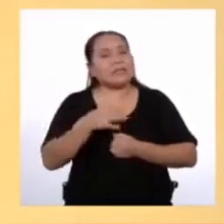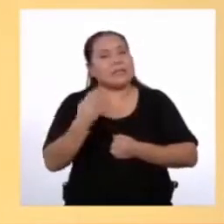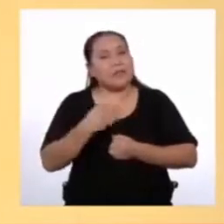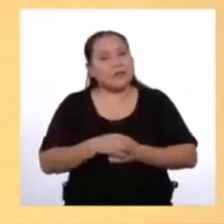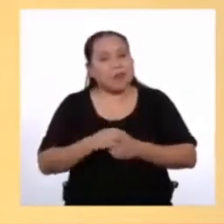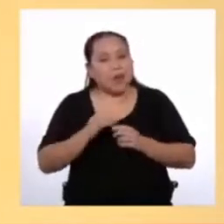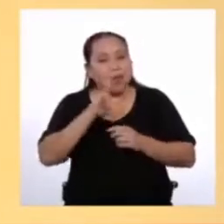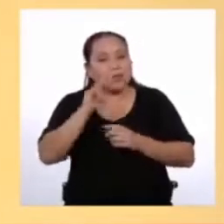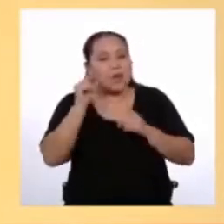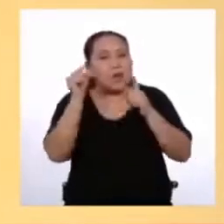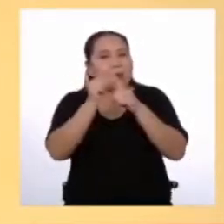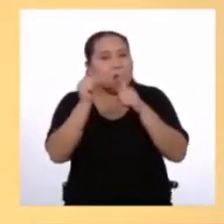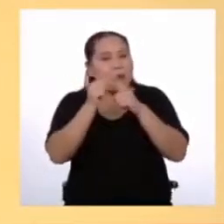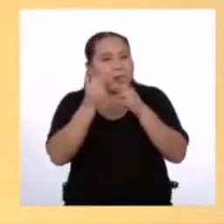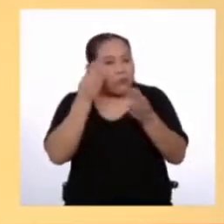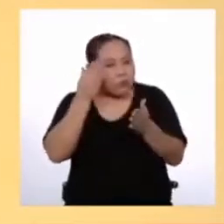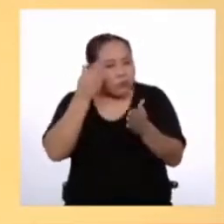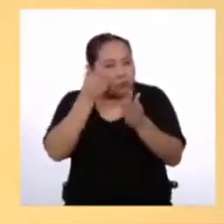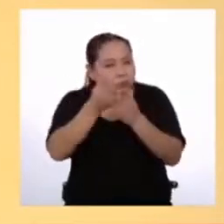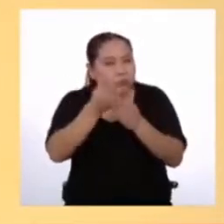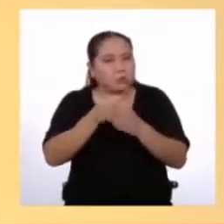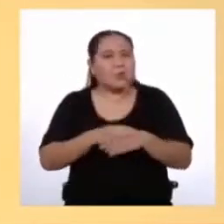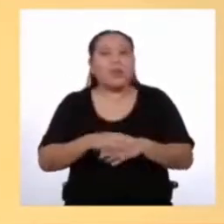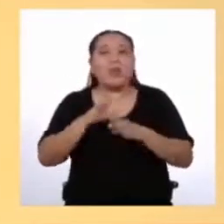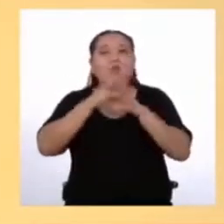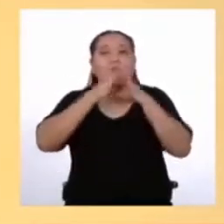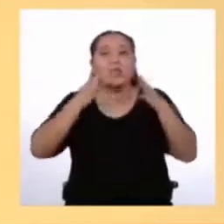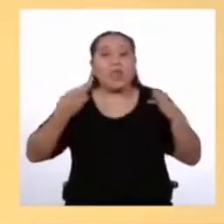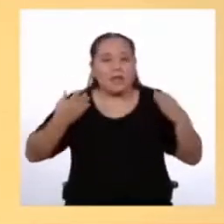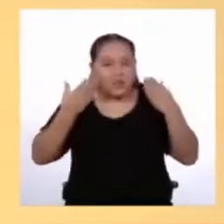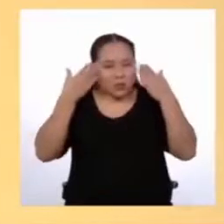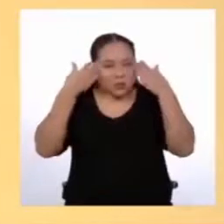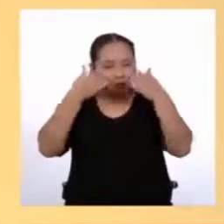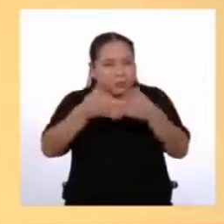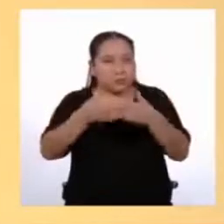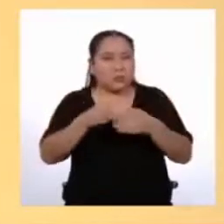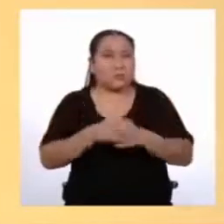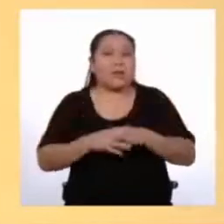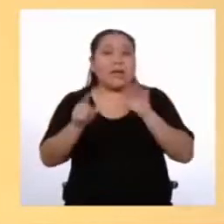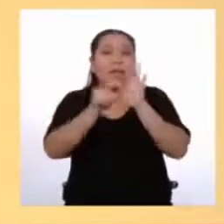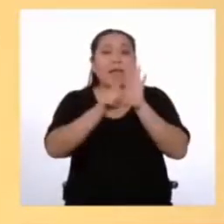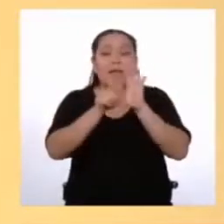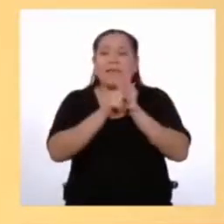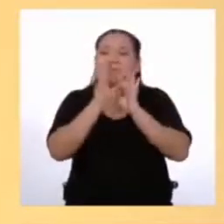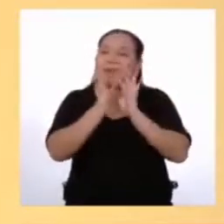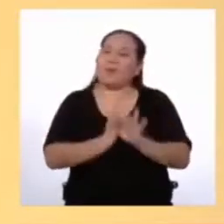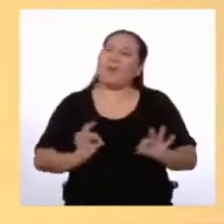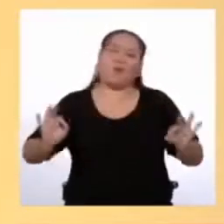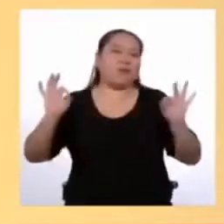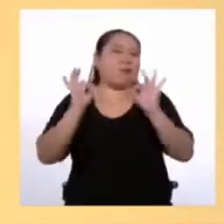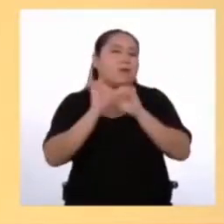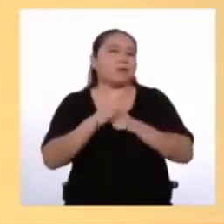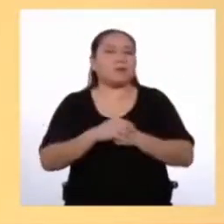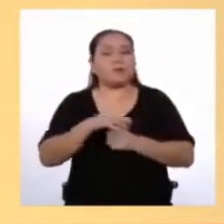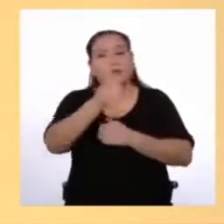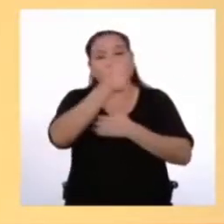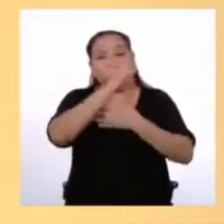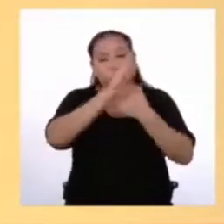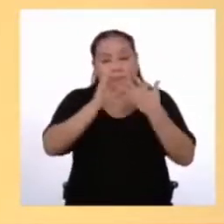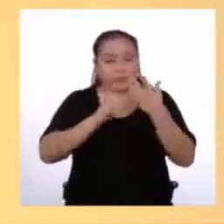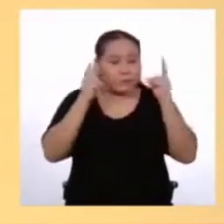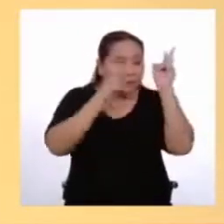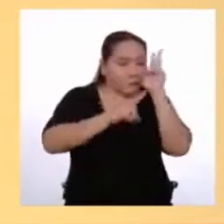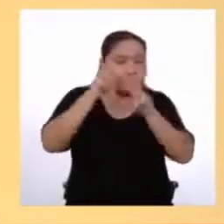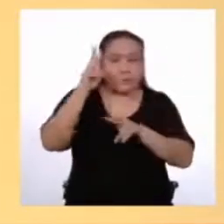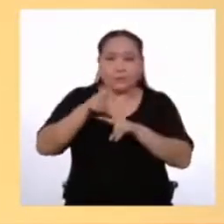palabra precisa La frase correcta En el caso de las leyes es muy importante Otras características que